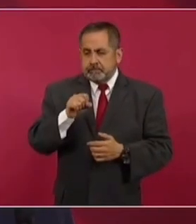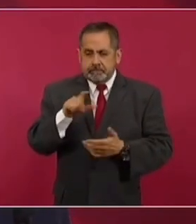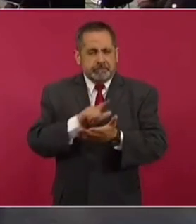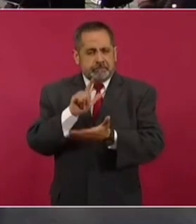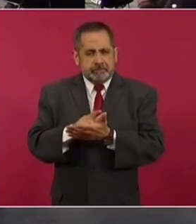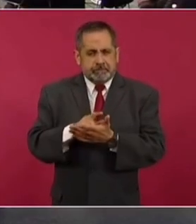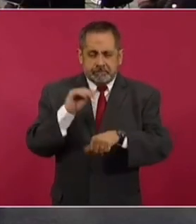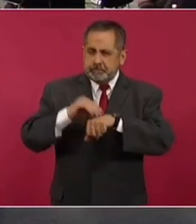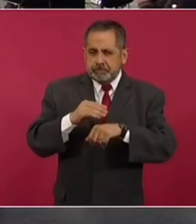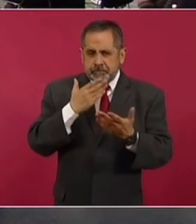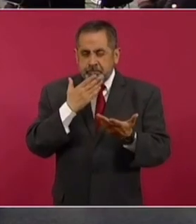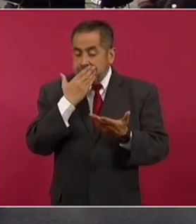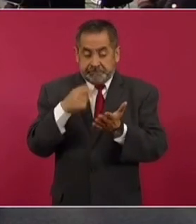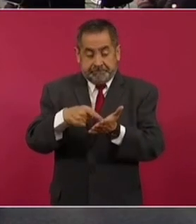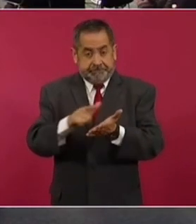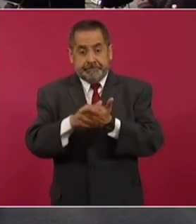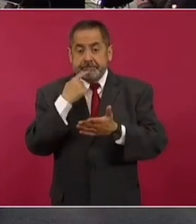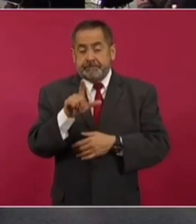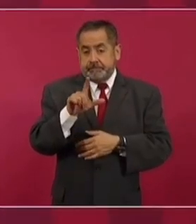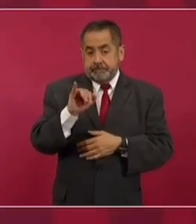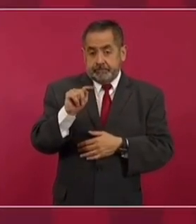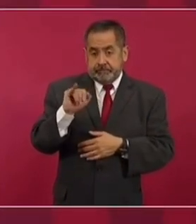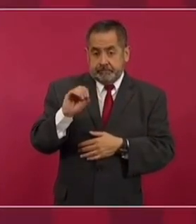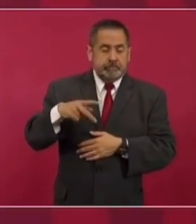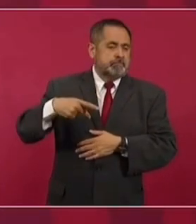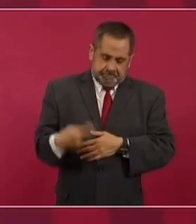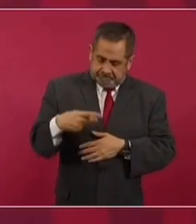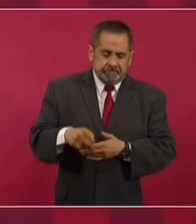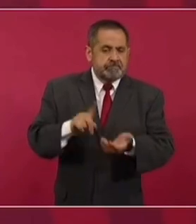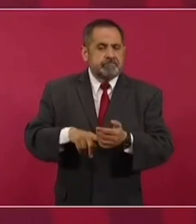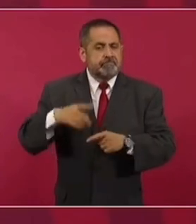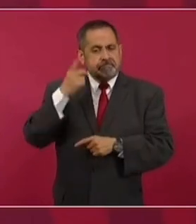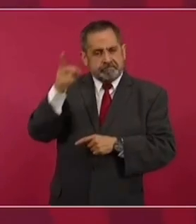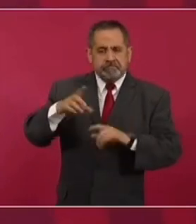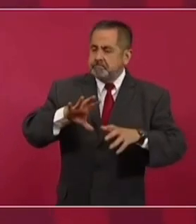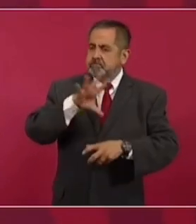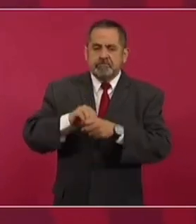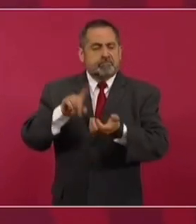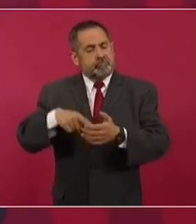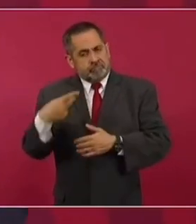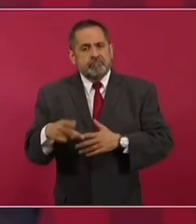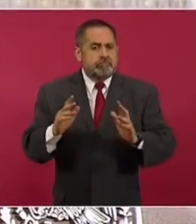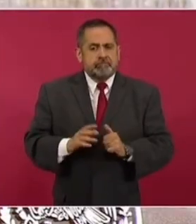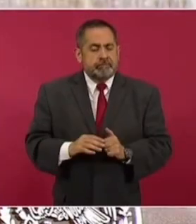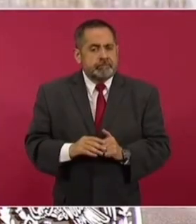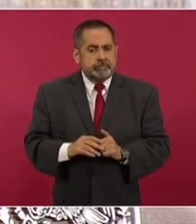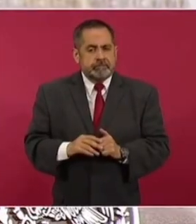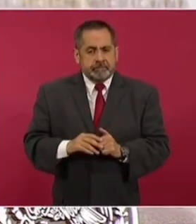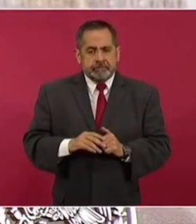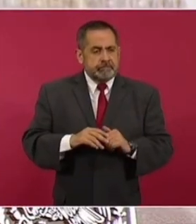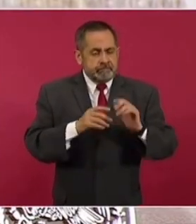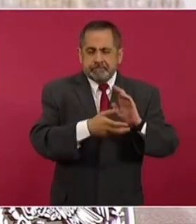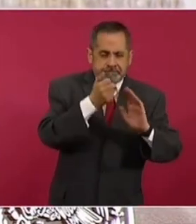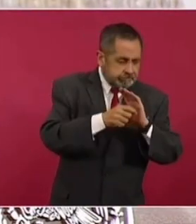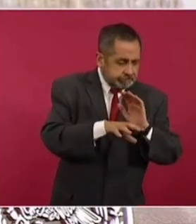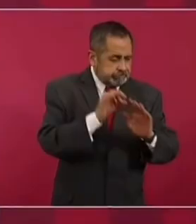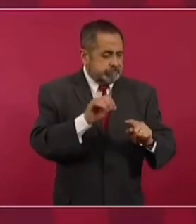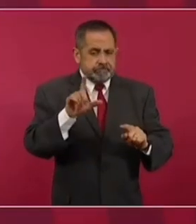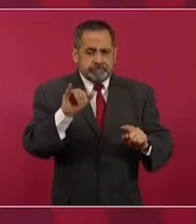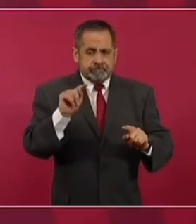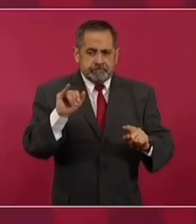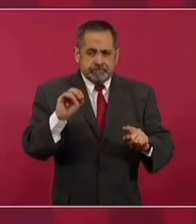Y ahí se establece que en el caso del litio, la Nación es la dueña de este mineral estratégico.